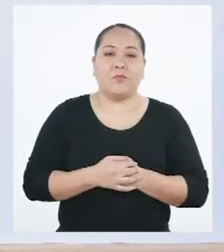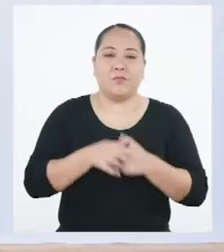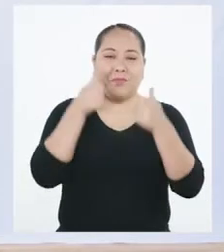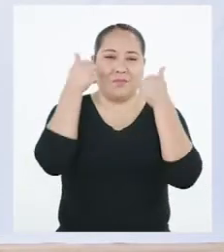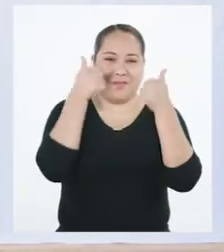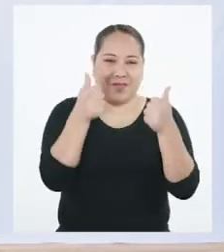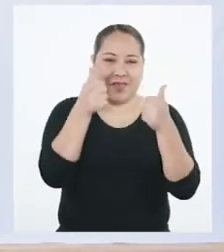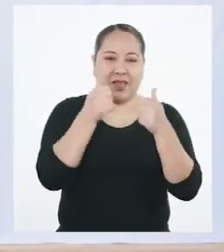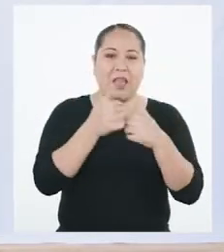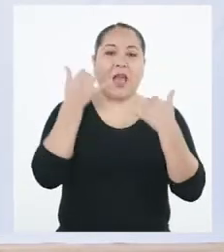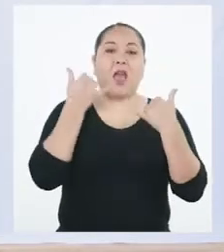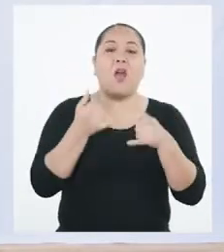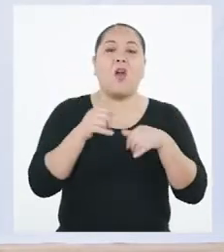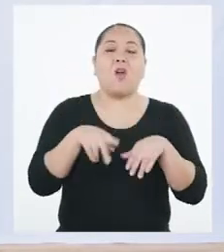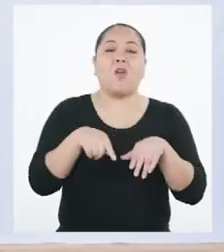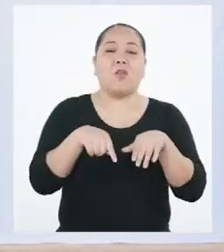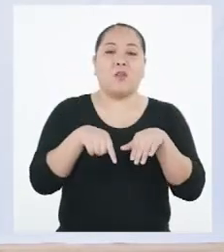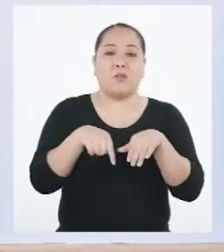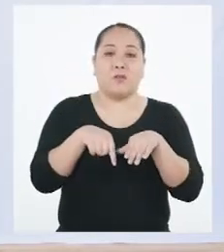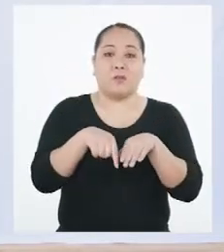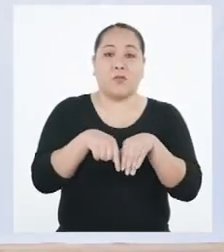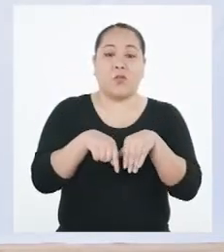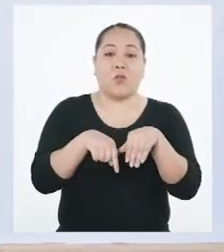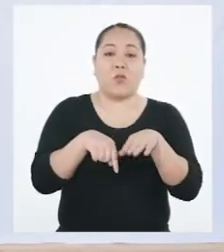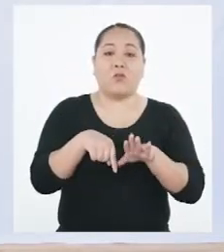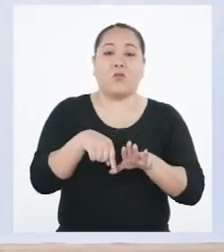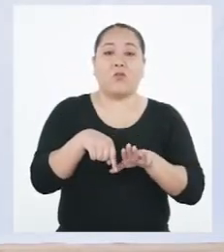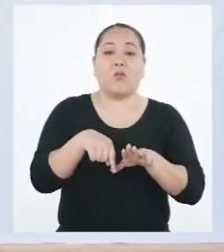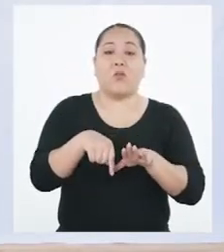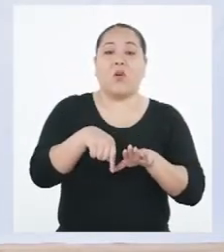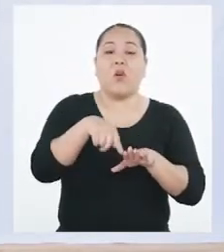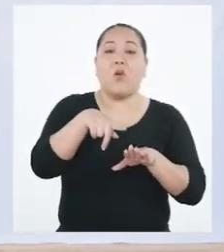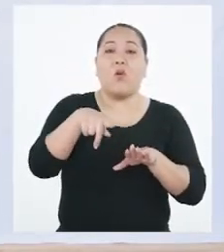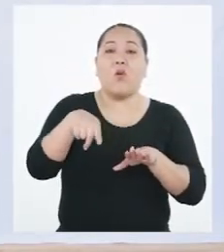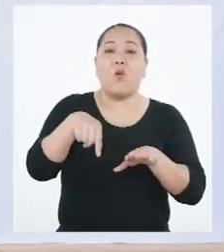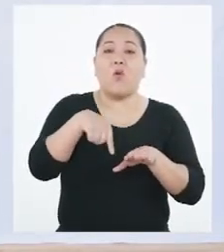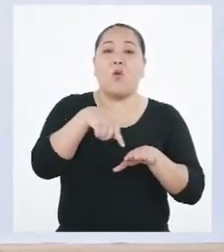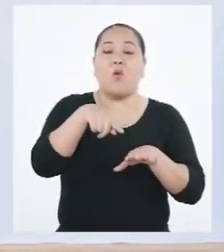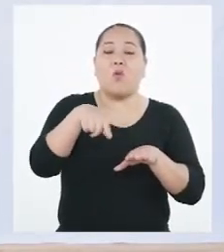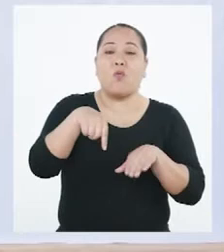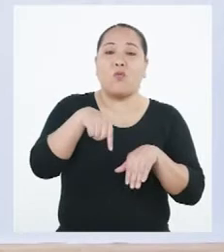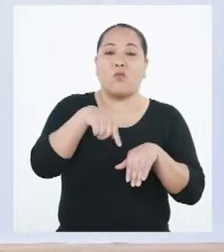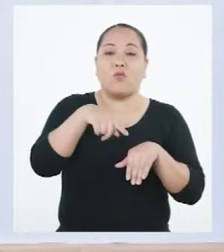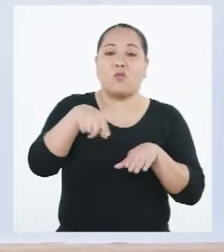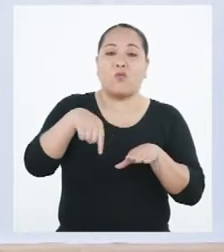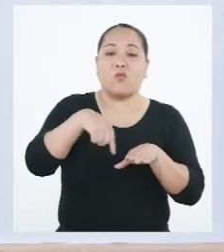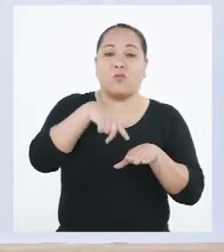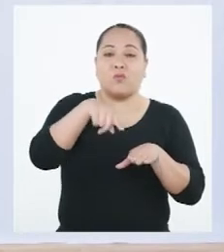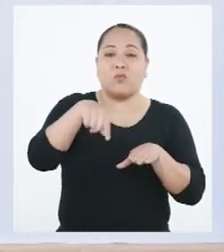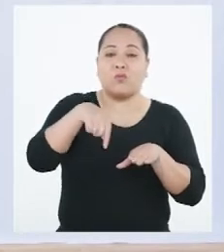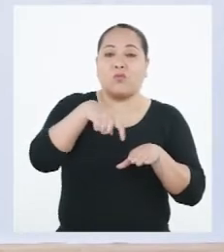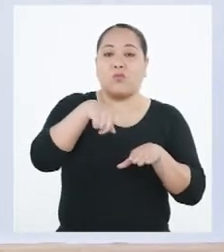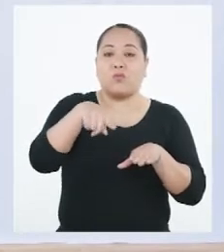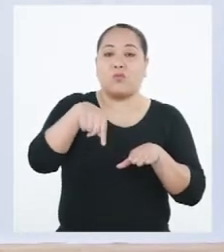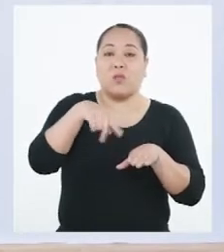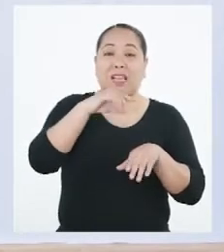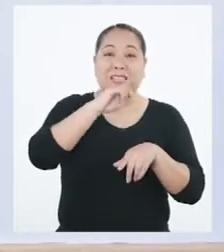Muy bien. Y ahora levantamos una rodilla y dibujamos suavemente un círculo.